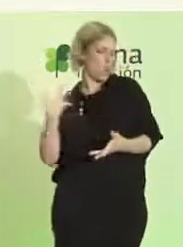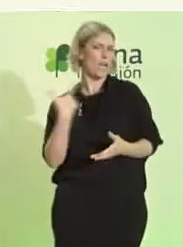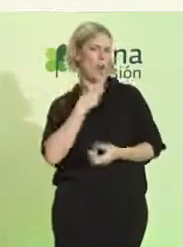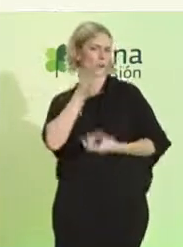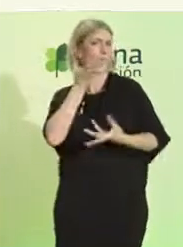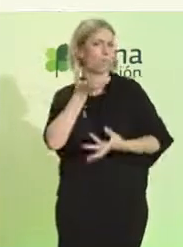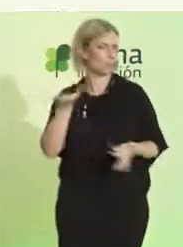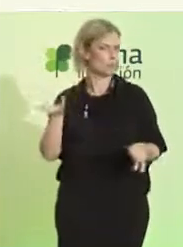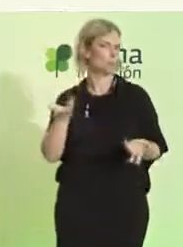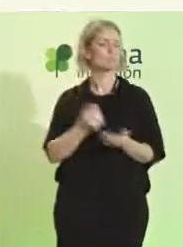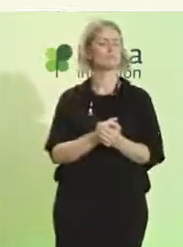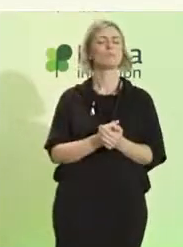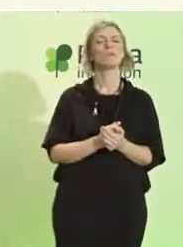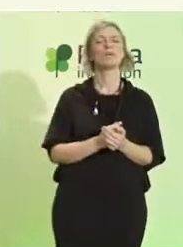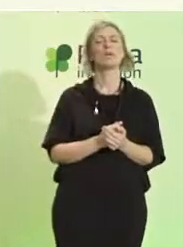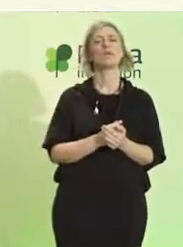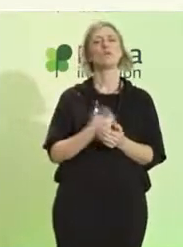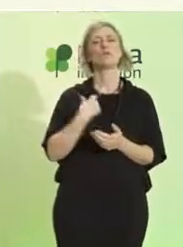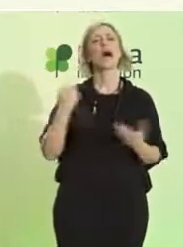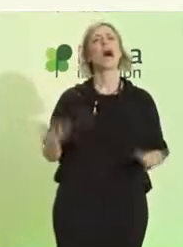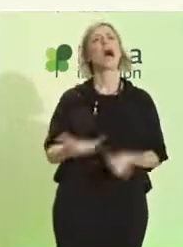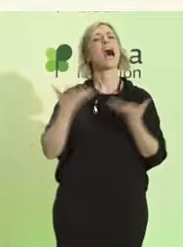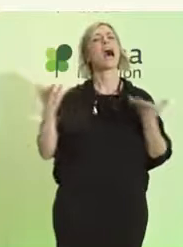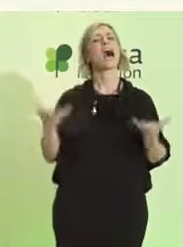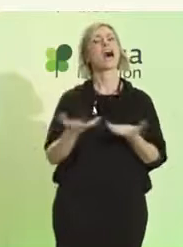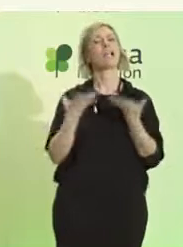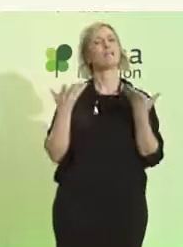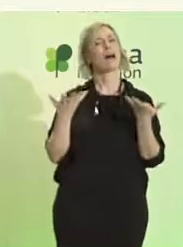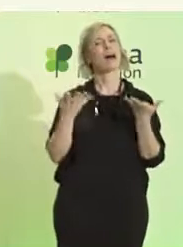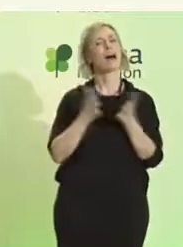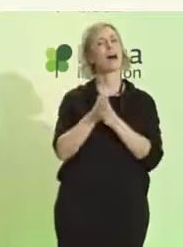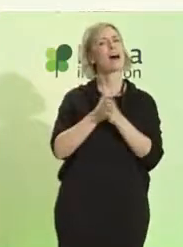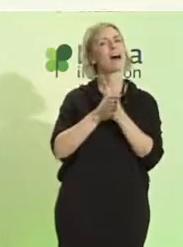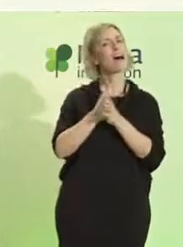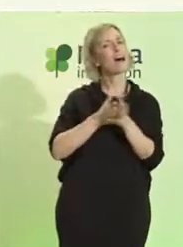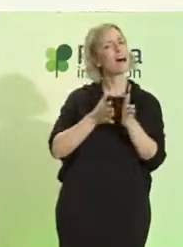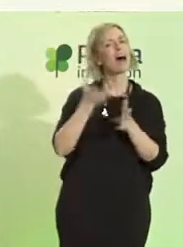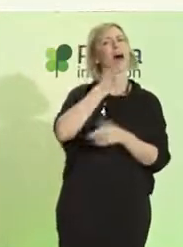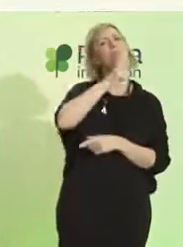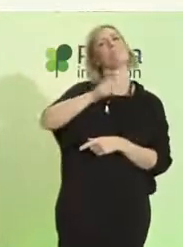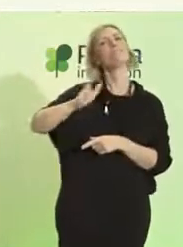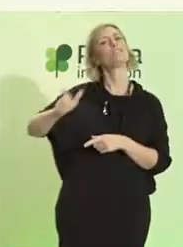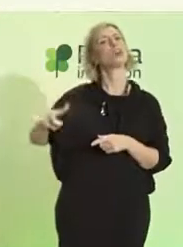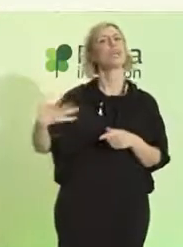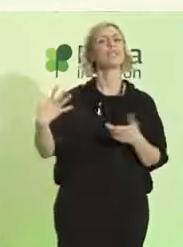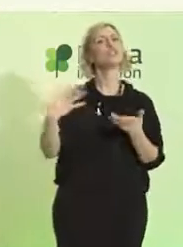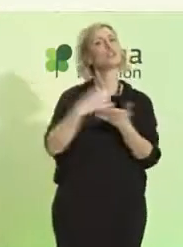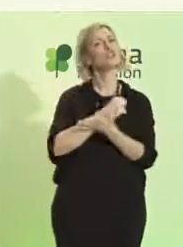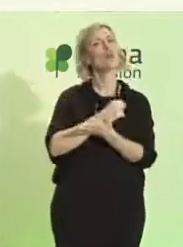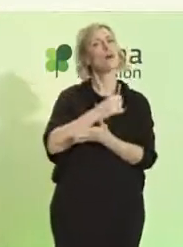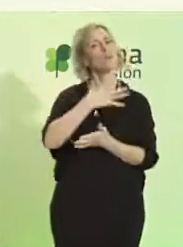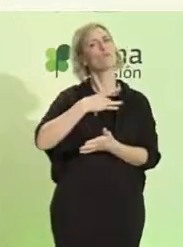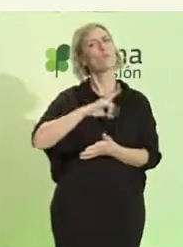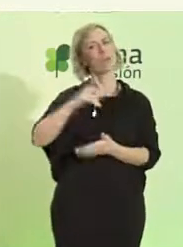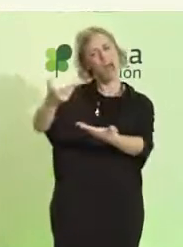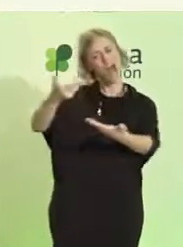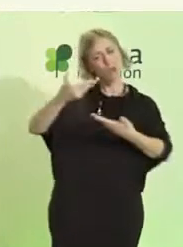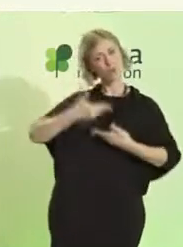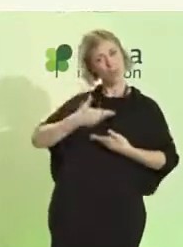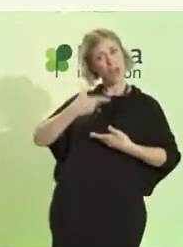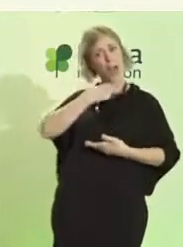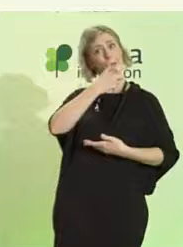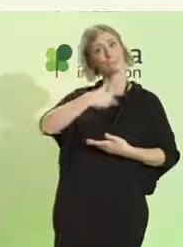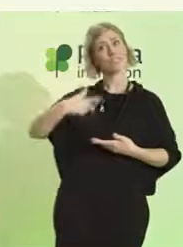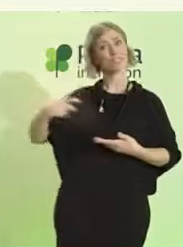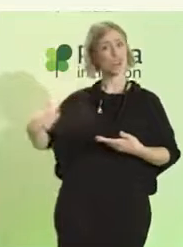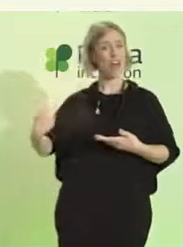Quiero animar a todas las personas que desde una forma o de otra nos puedan ayudar a las personas con discapacidad